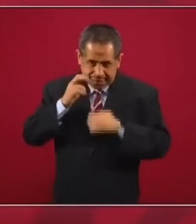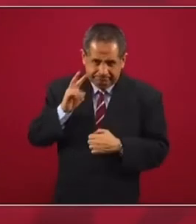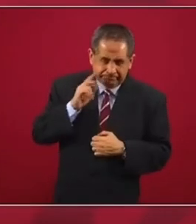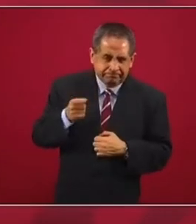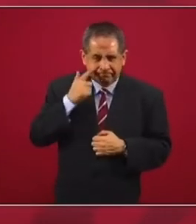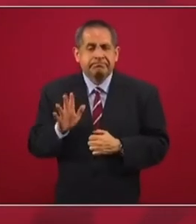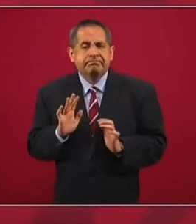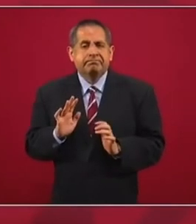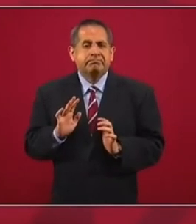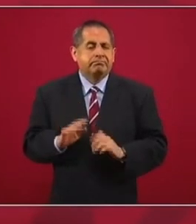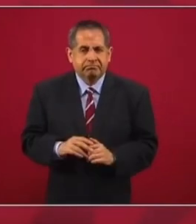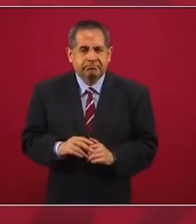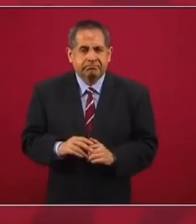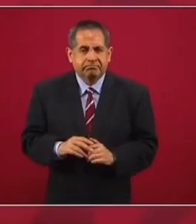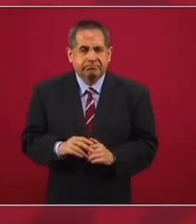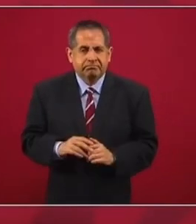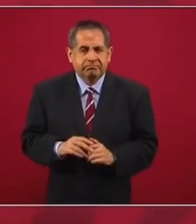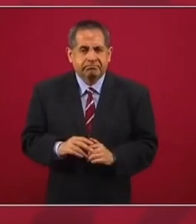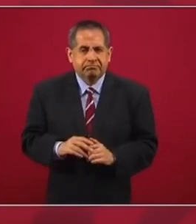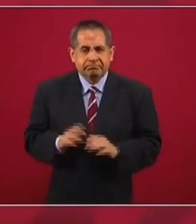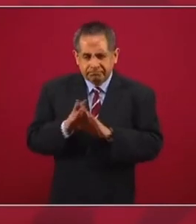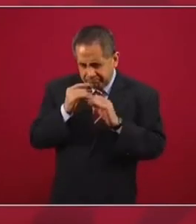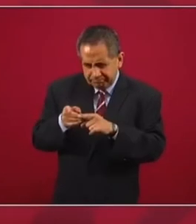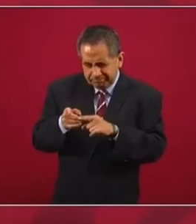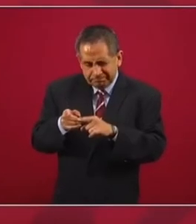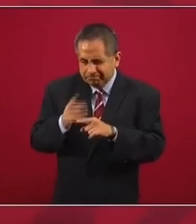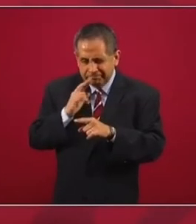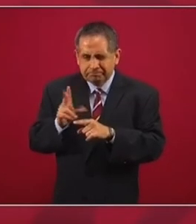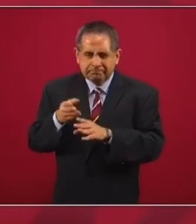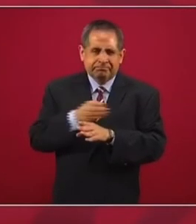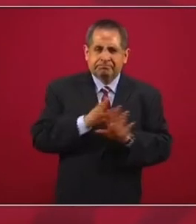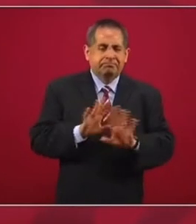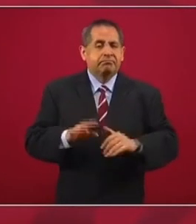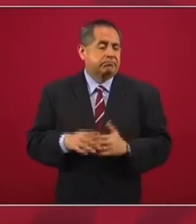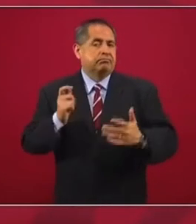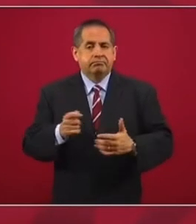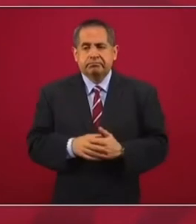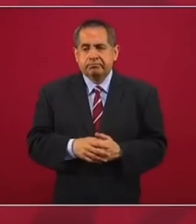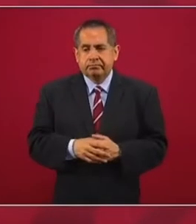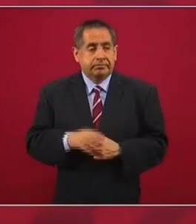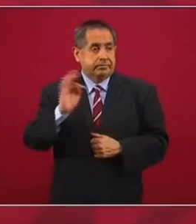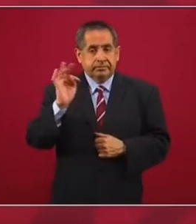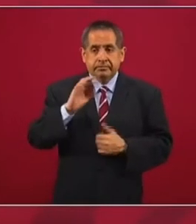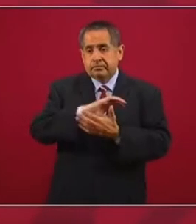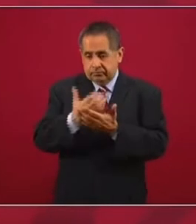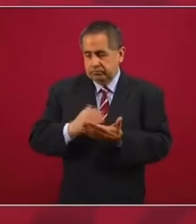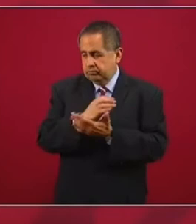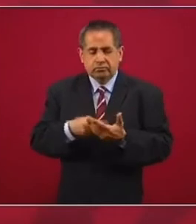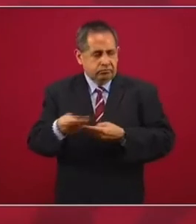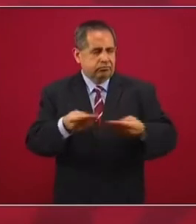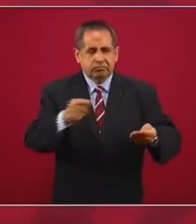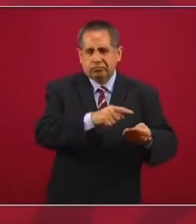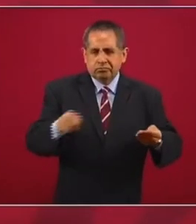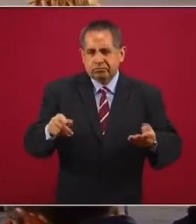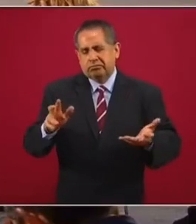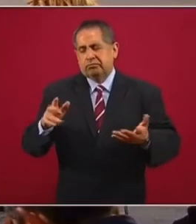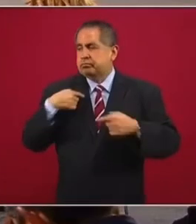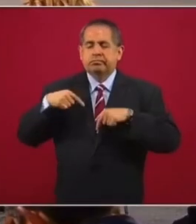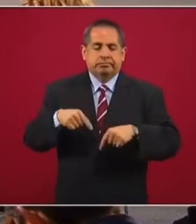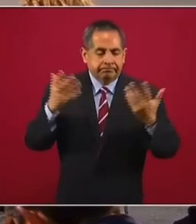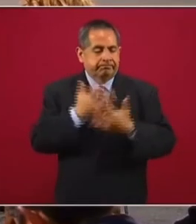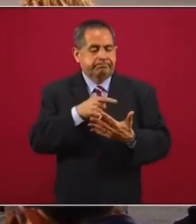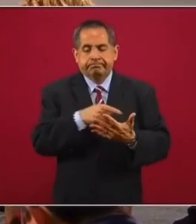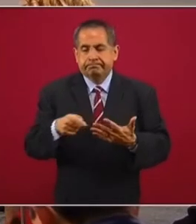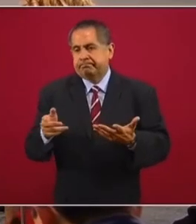y se rectifica. Es decir, pueden haber contratos, convenios, ya cuando